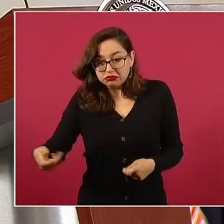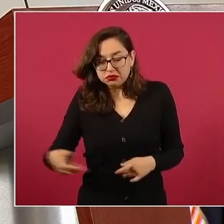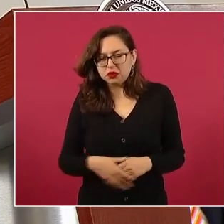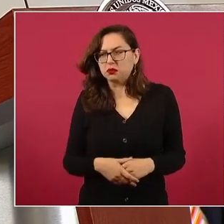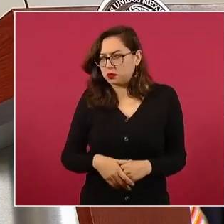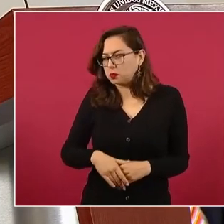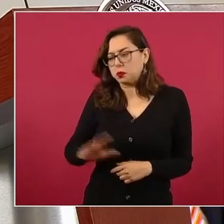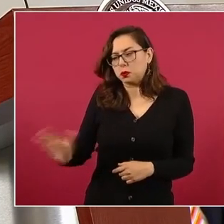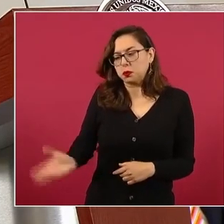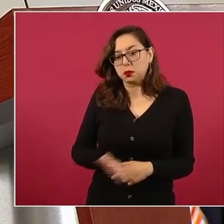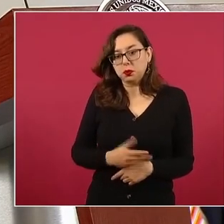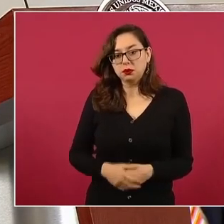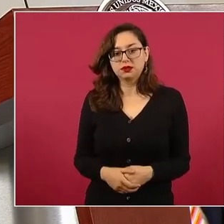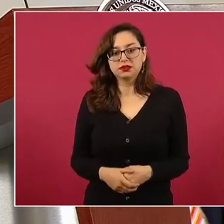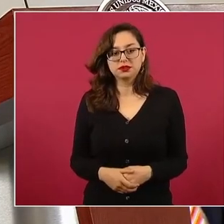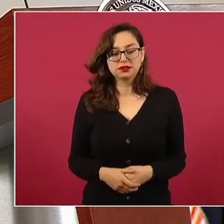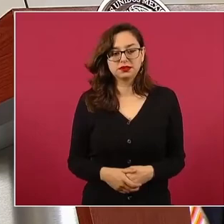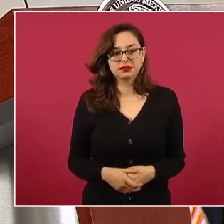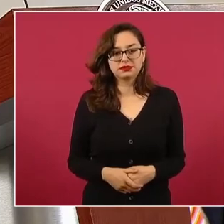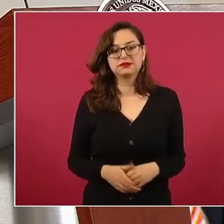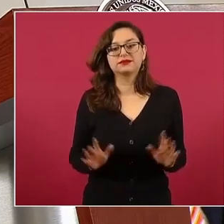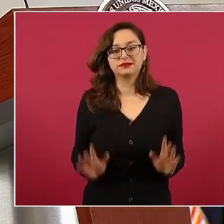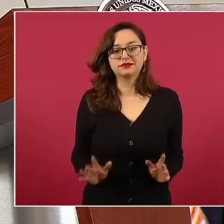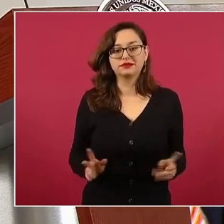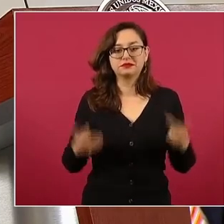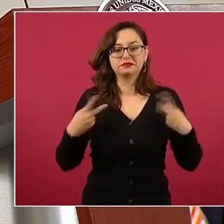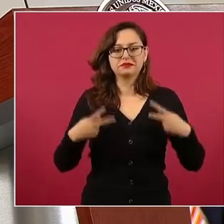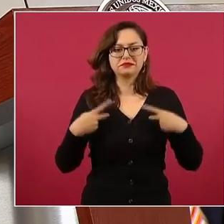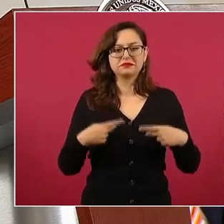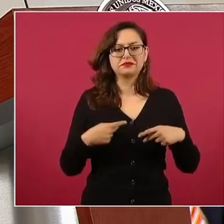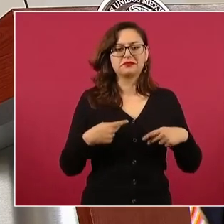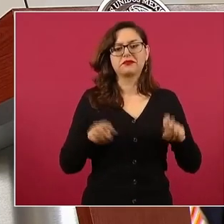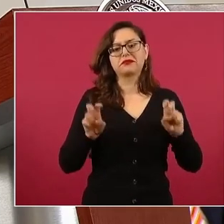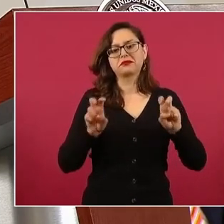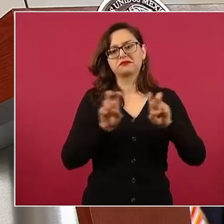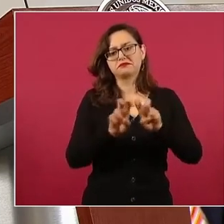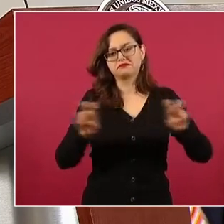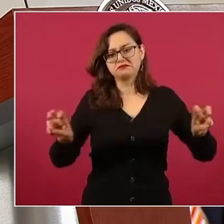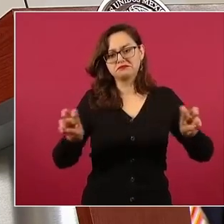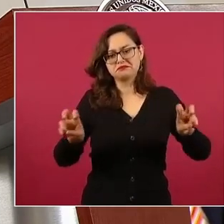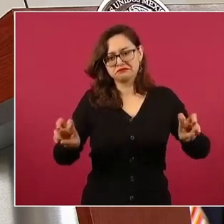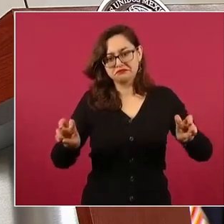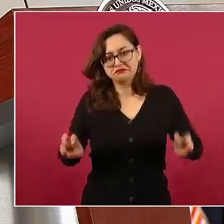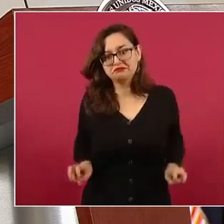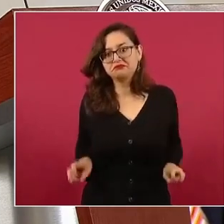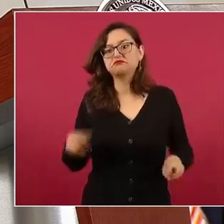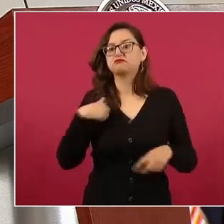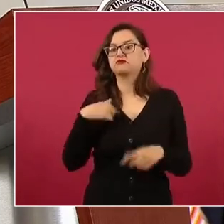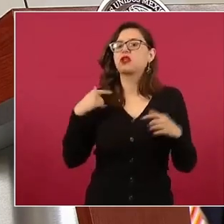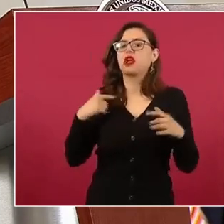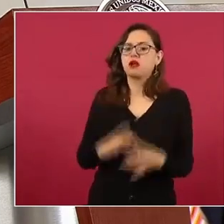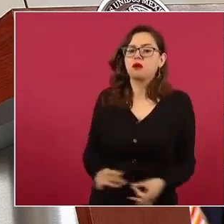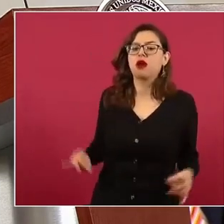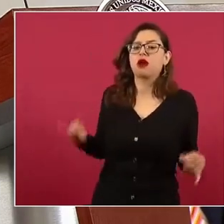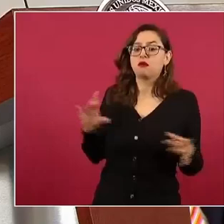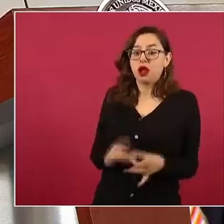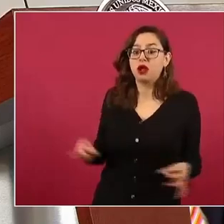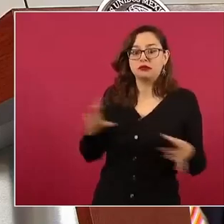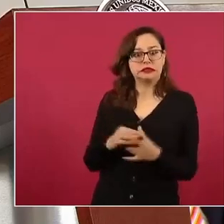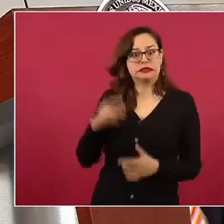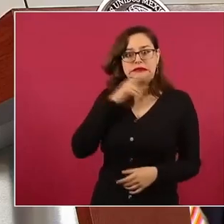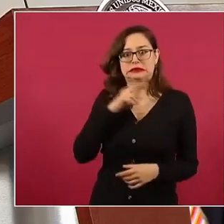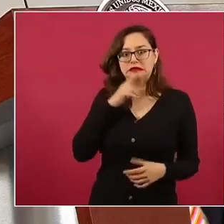que venía la gente sentada en el camión, hablaba rápido,